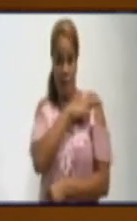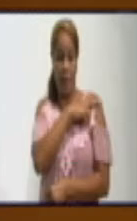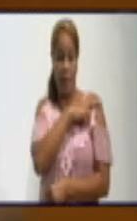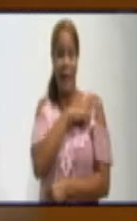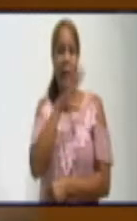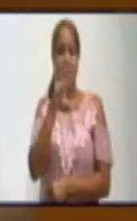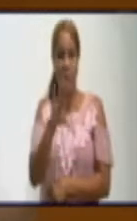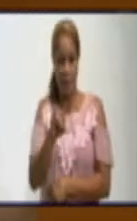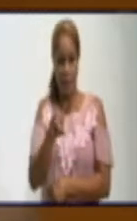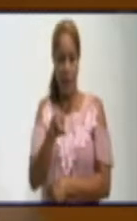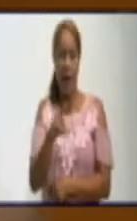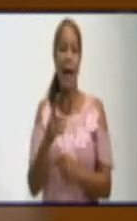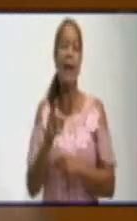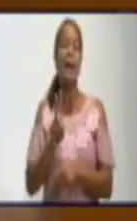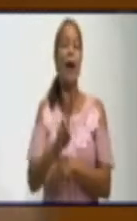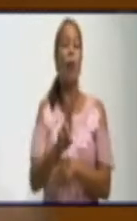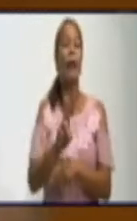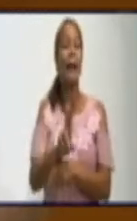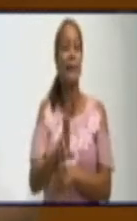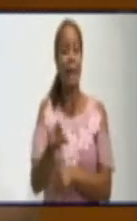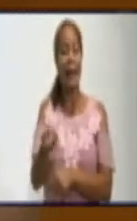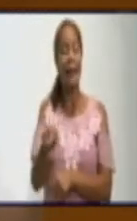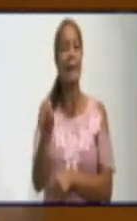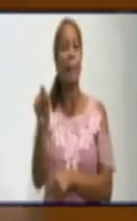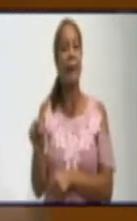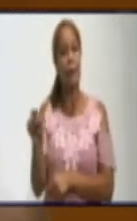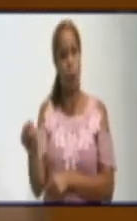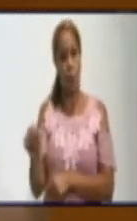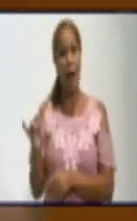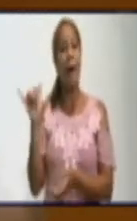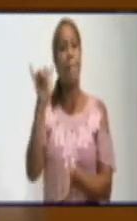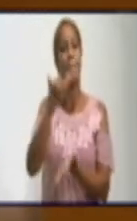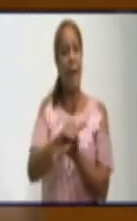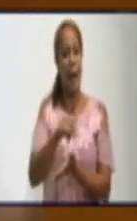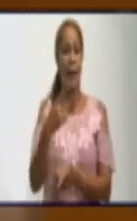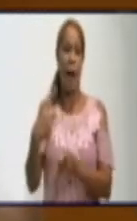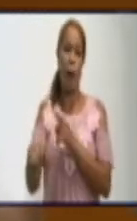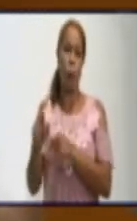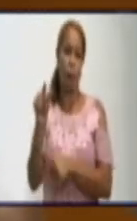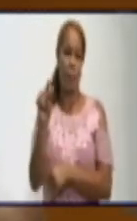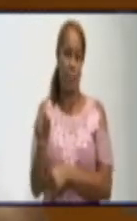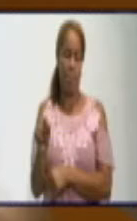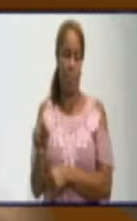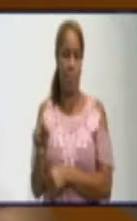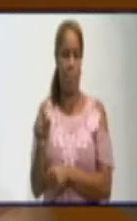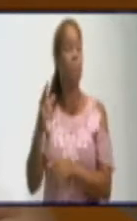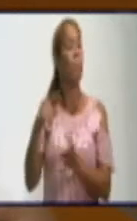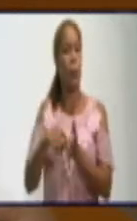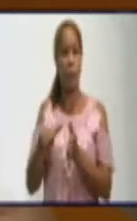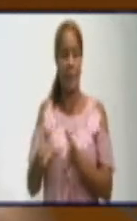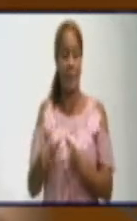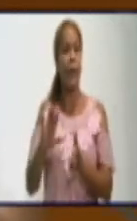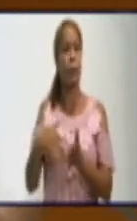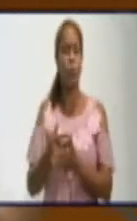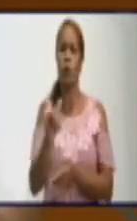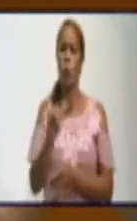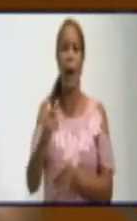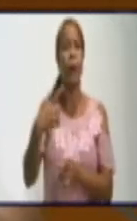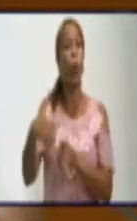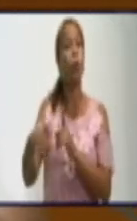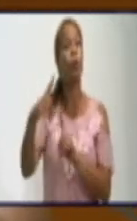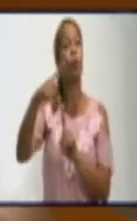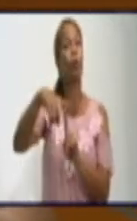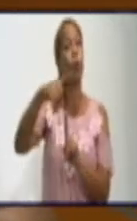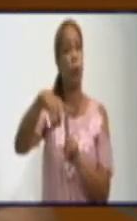que esta persona viaje a otra provincia. Y por otra parte están las personas que tienen hoy una consulta médica o un